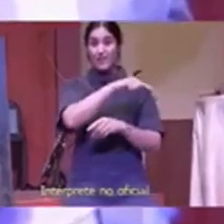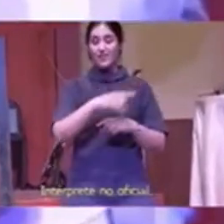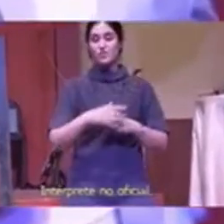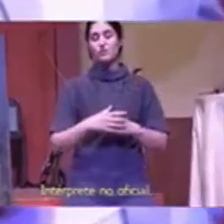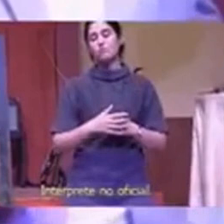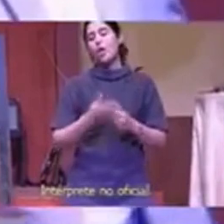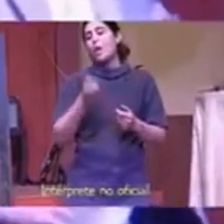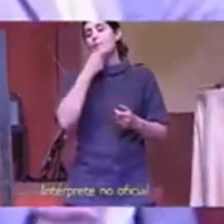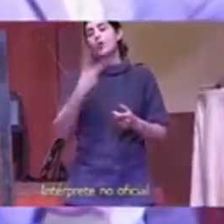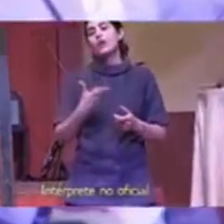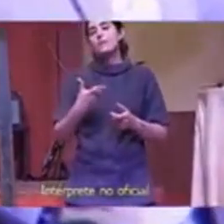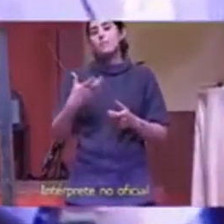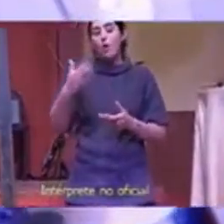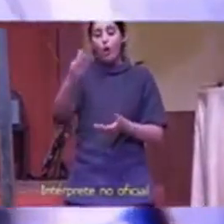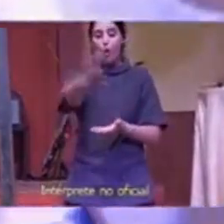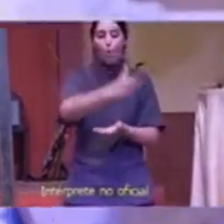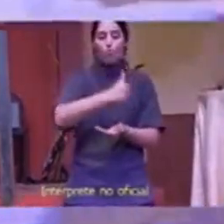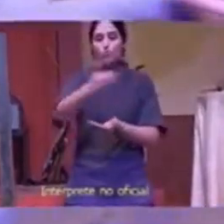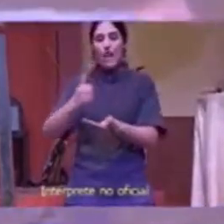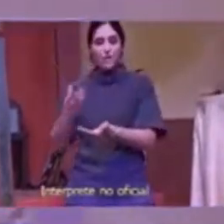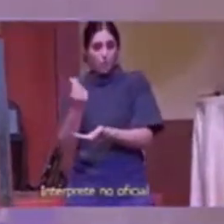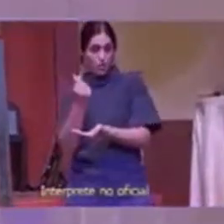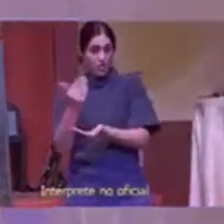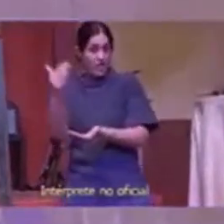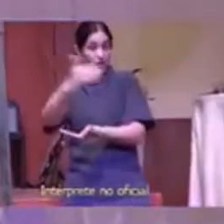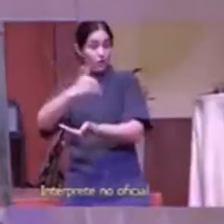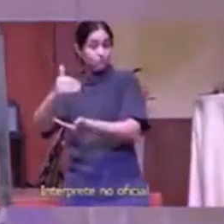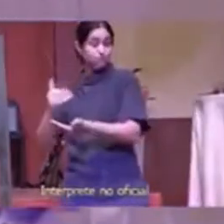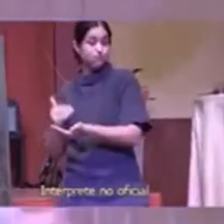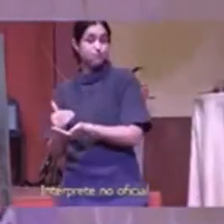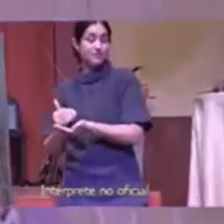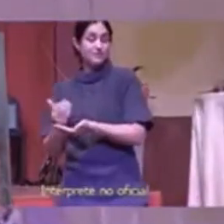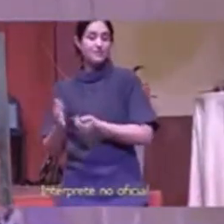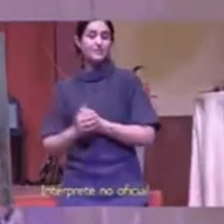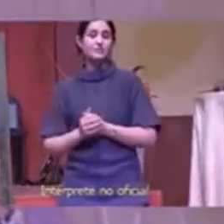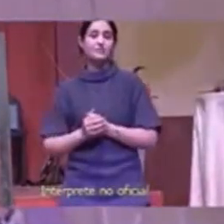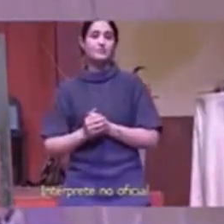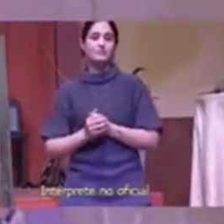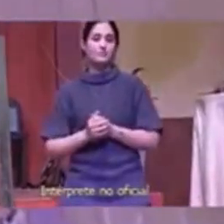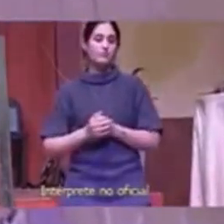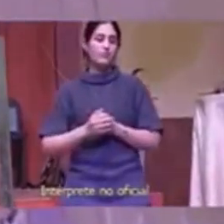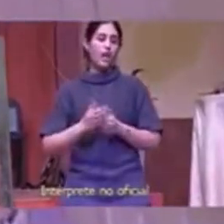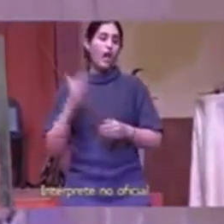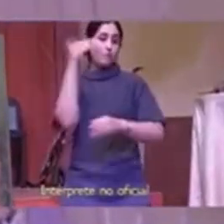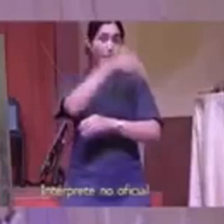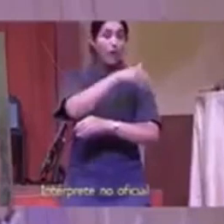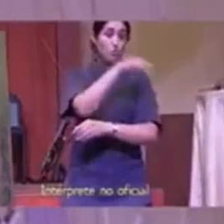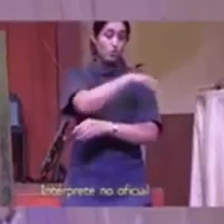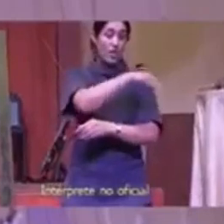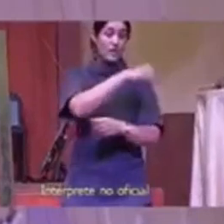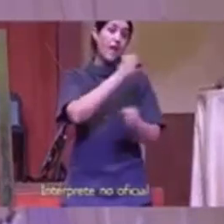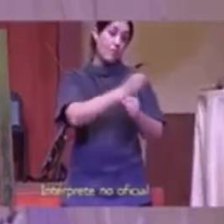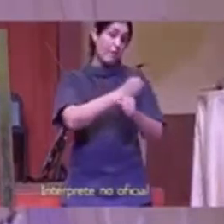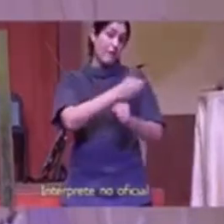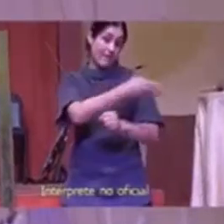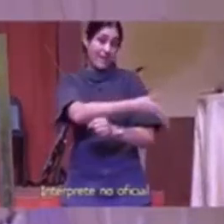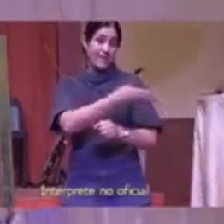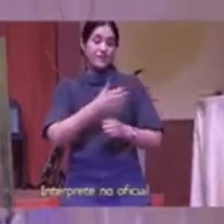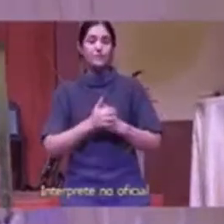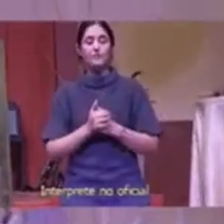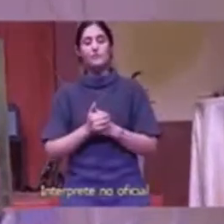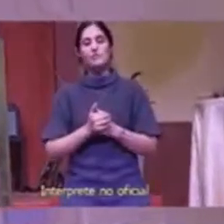recaudamos dinero como deberíamos hacer vamos y ministramos como deberíamos hacer